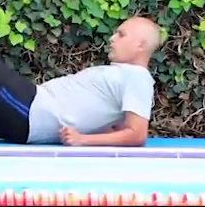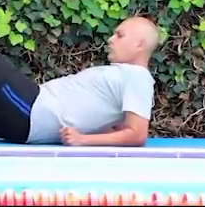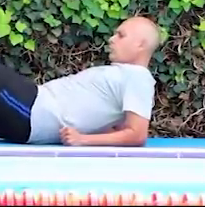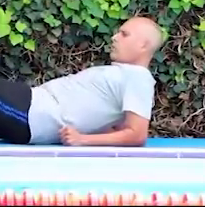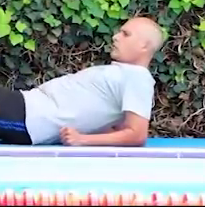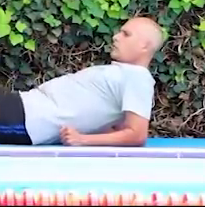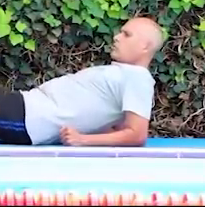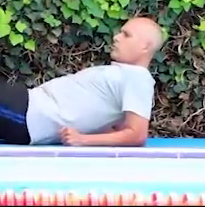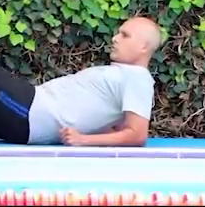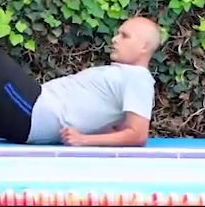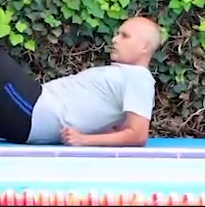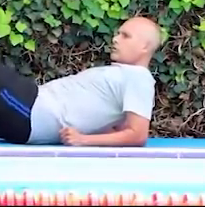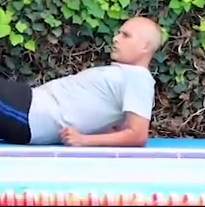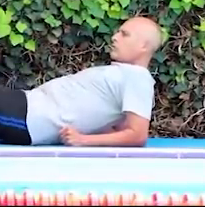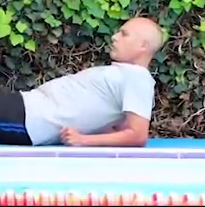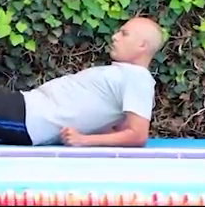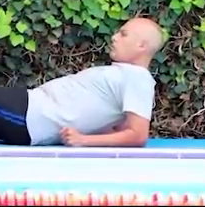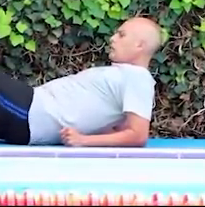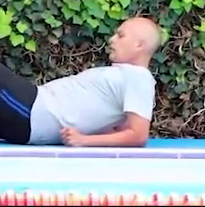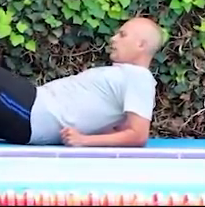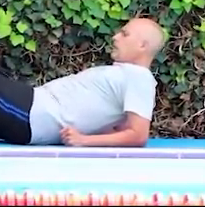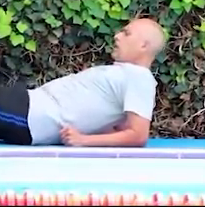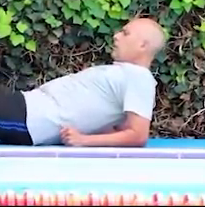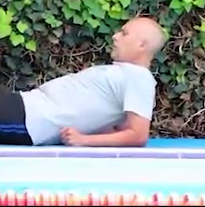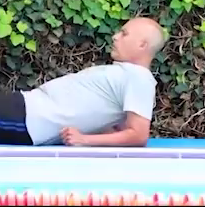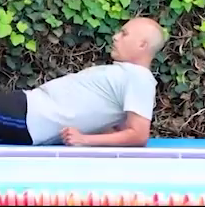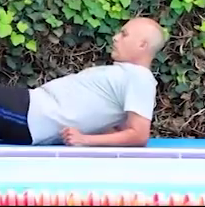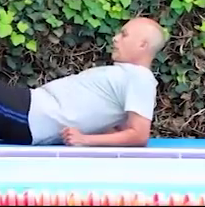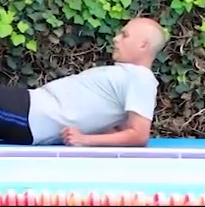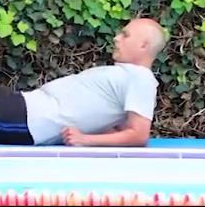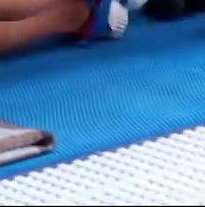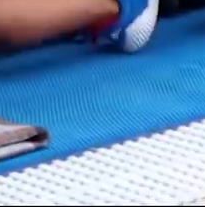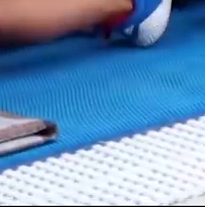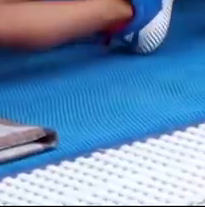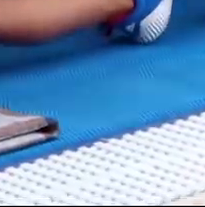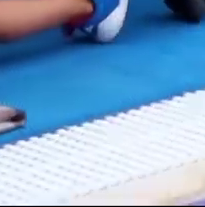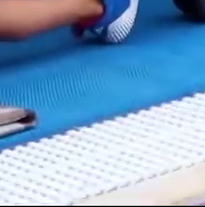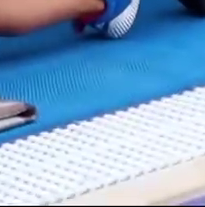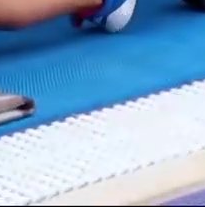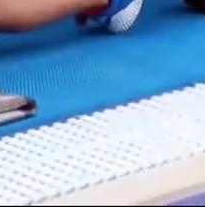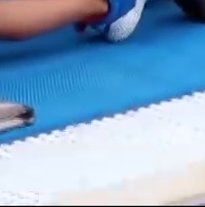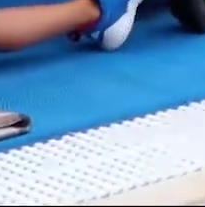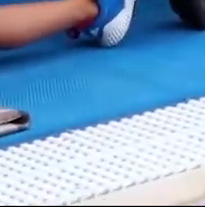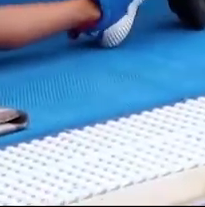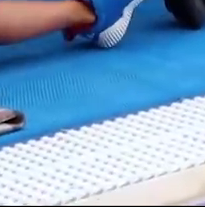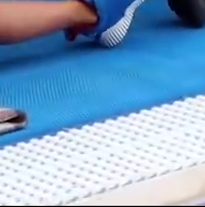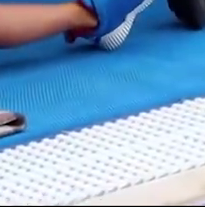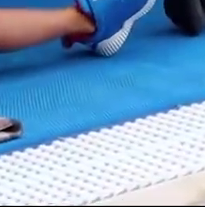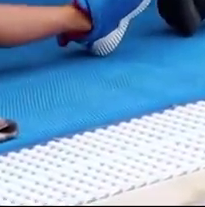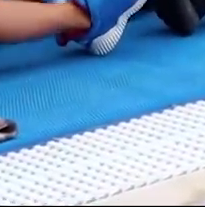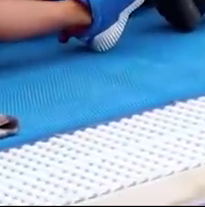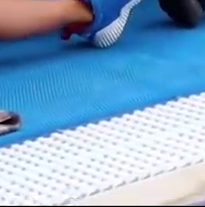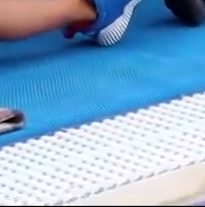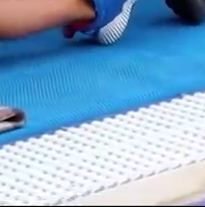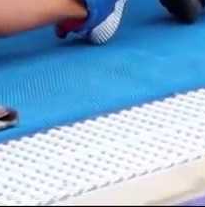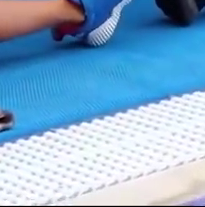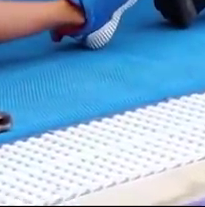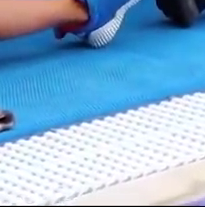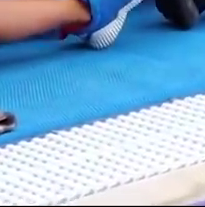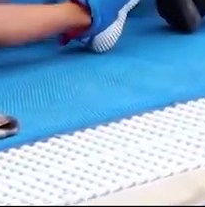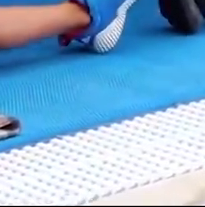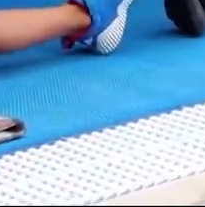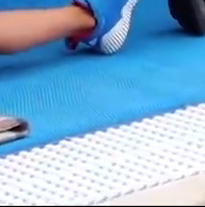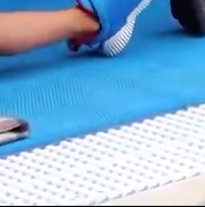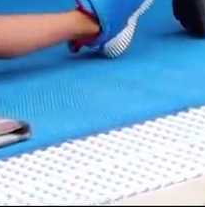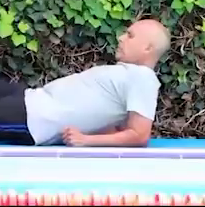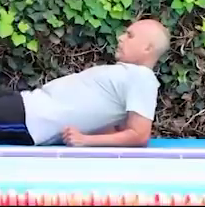4, 5, 6. Ahora la otra pierna. 1, 2, muy bien, estírala